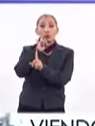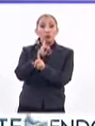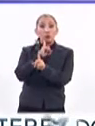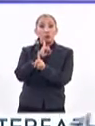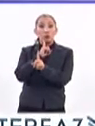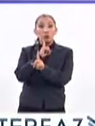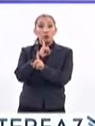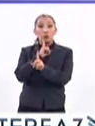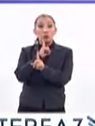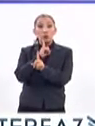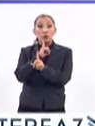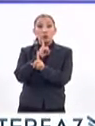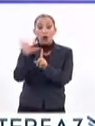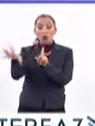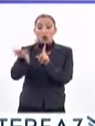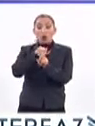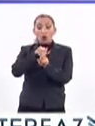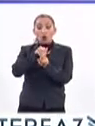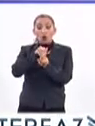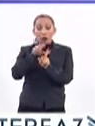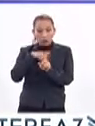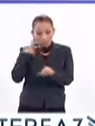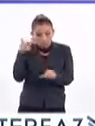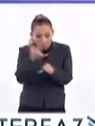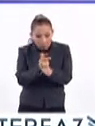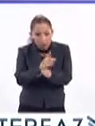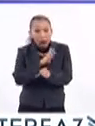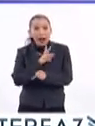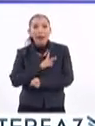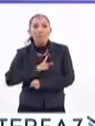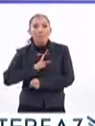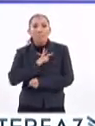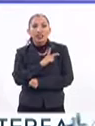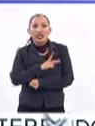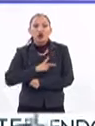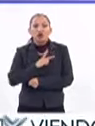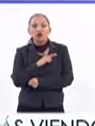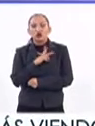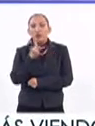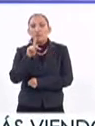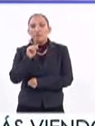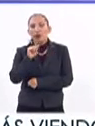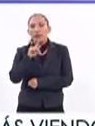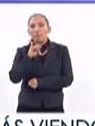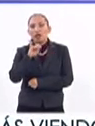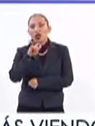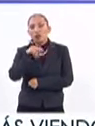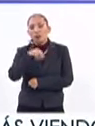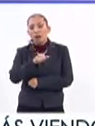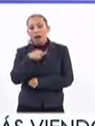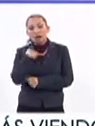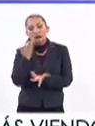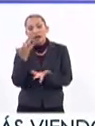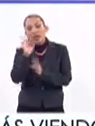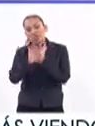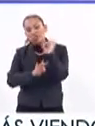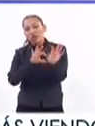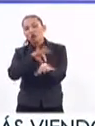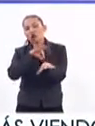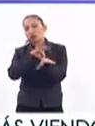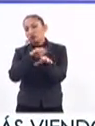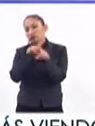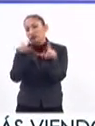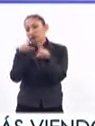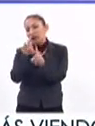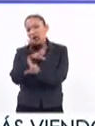hay virus, que se detecta virus de papiloma humano, los tratamientos afortunadamente ya son muy